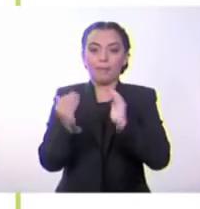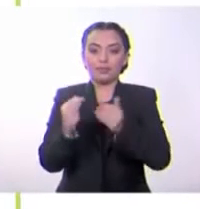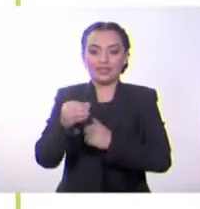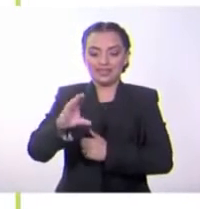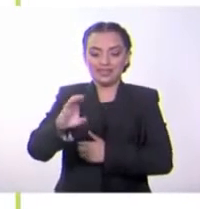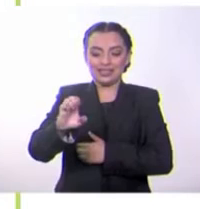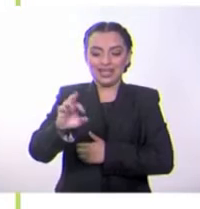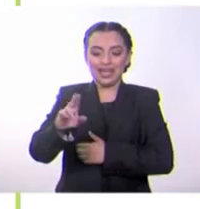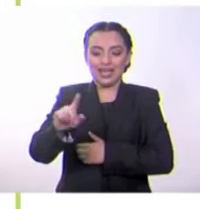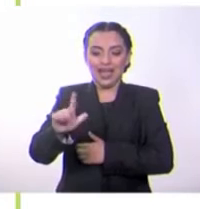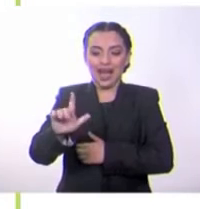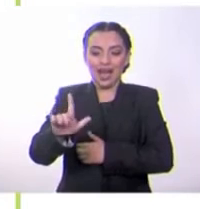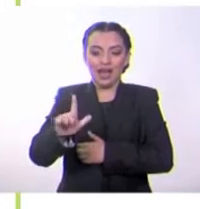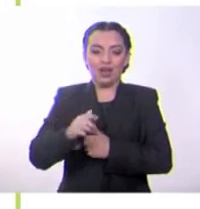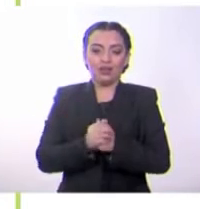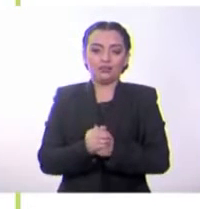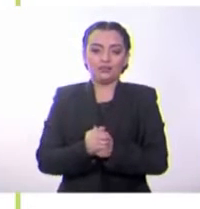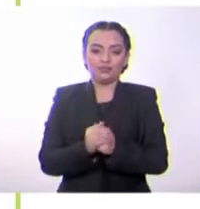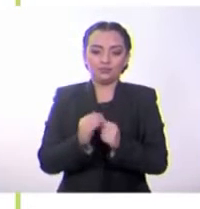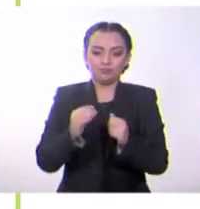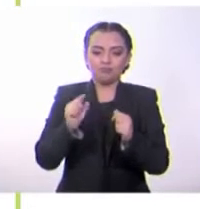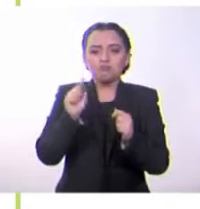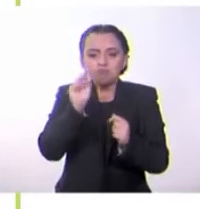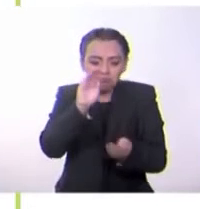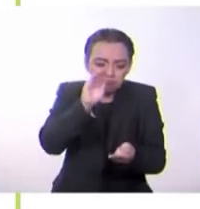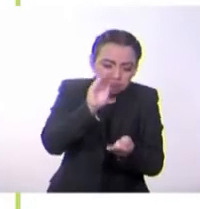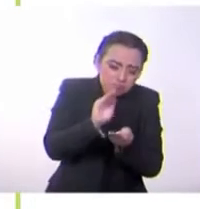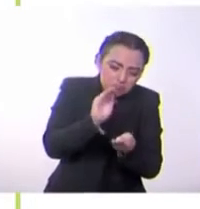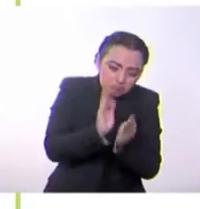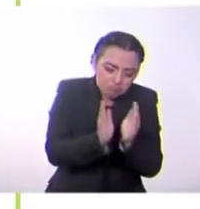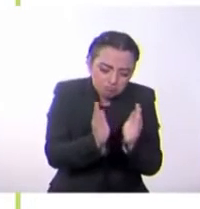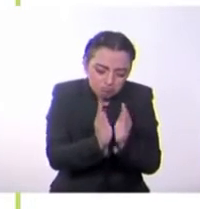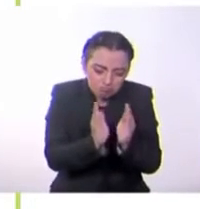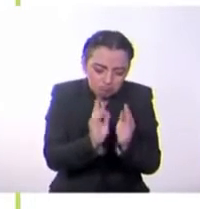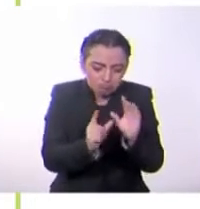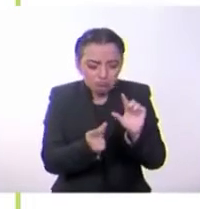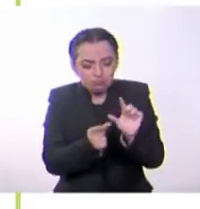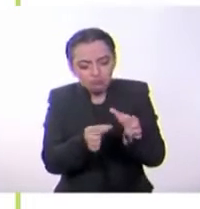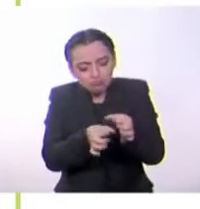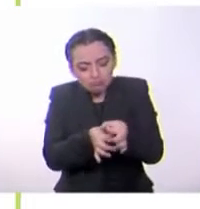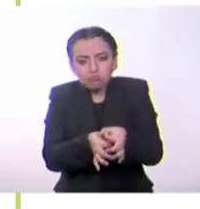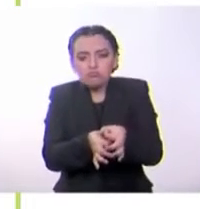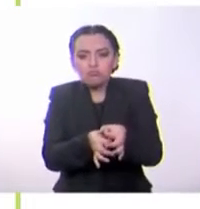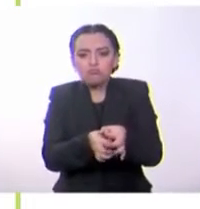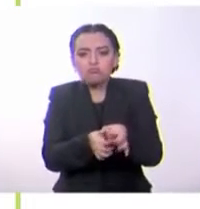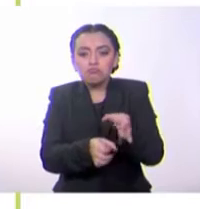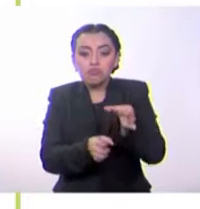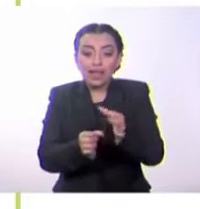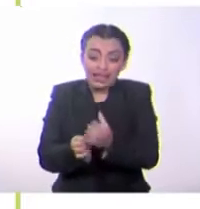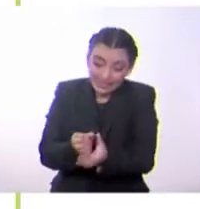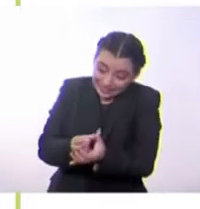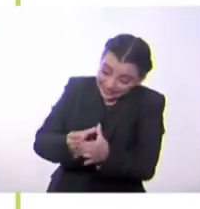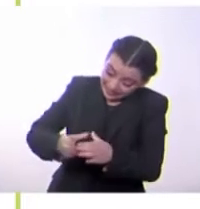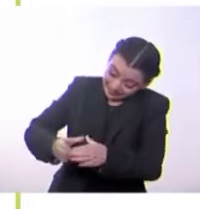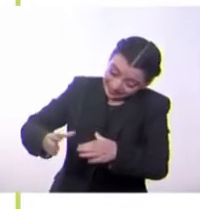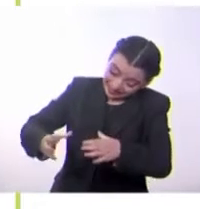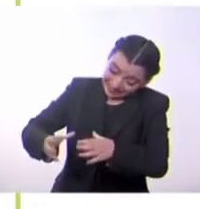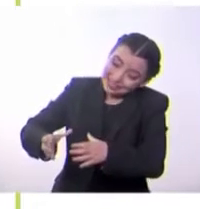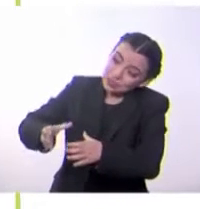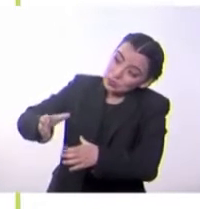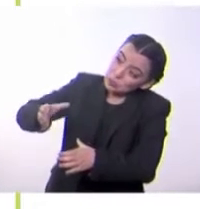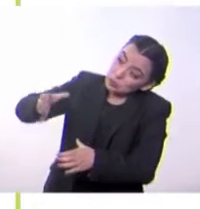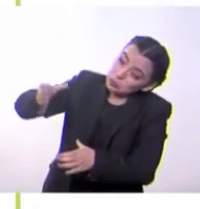los más pequeños miden menos de 1 metro de alto y medio centímetro de ancho. Los más grandes, más de 25 metros.